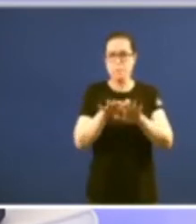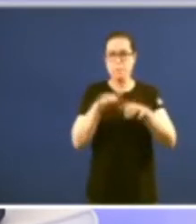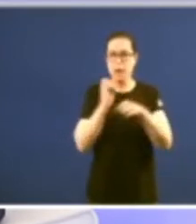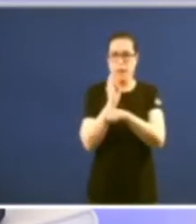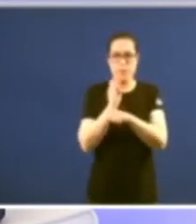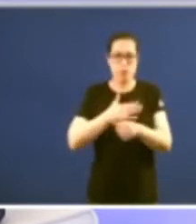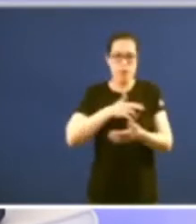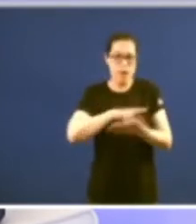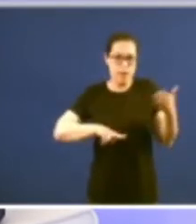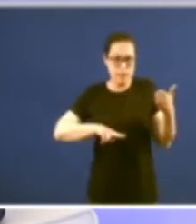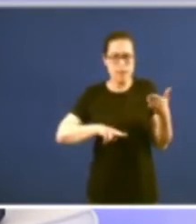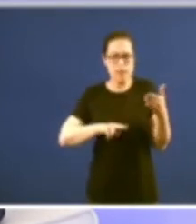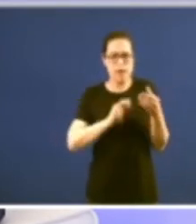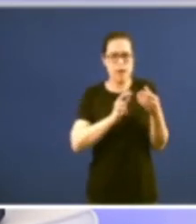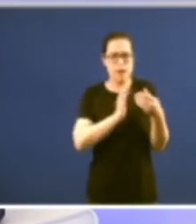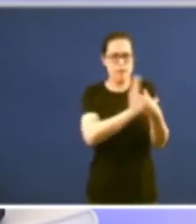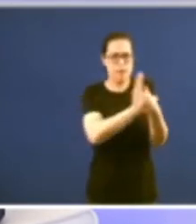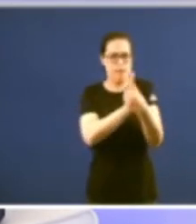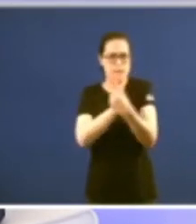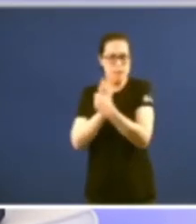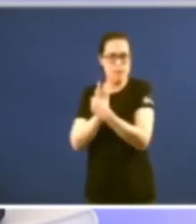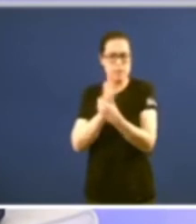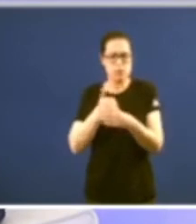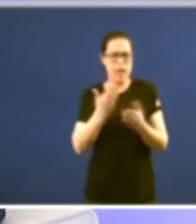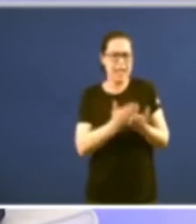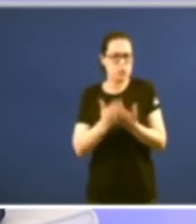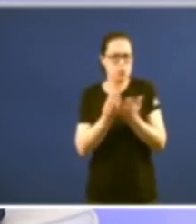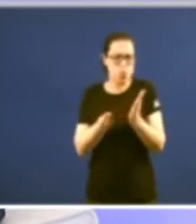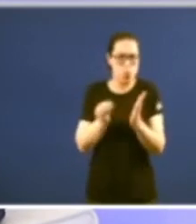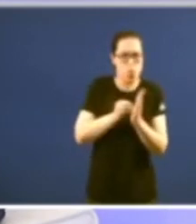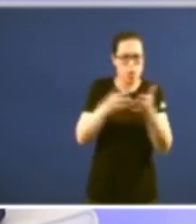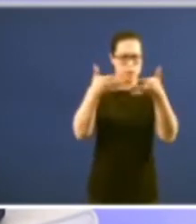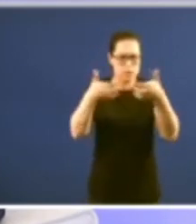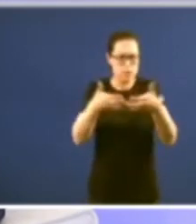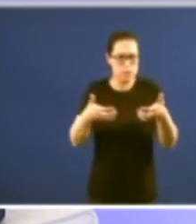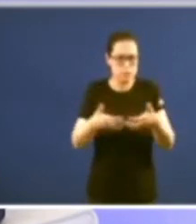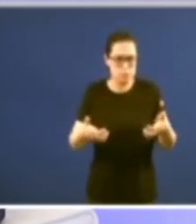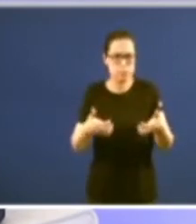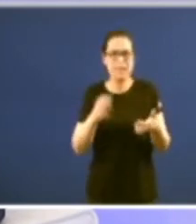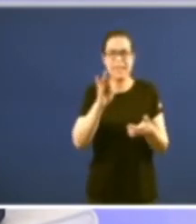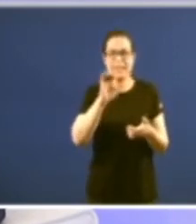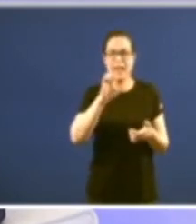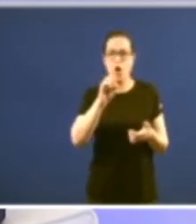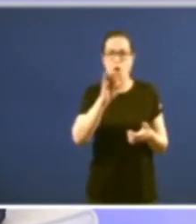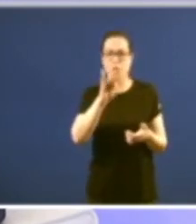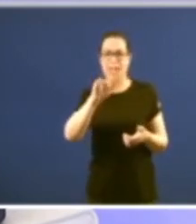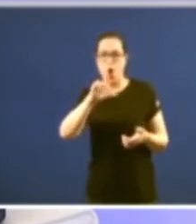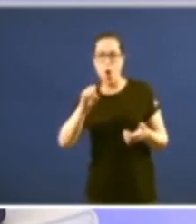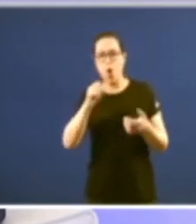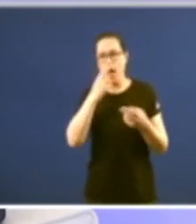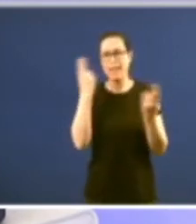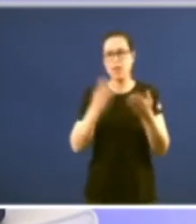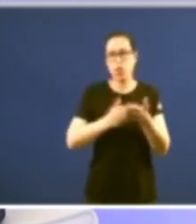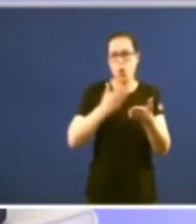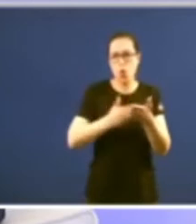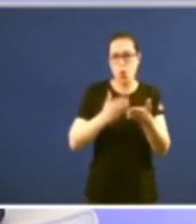de facer un estudio introductorio está facendo agora Teófilo Edicioso unha edición preciosa dos Estatutos